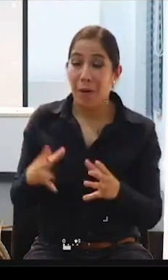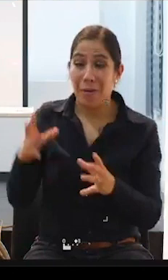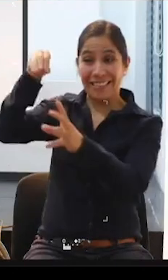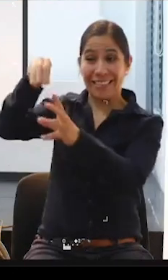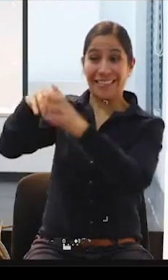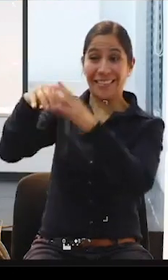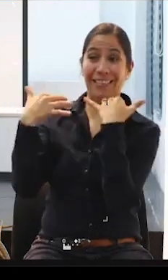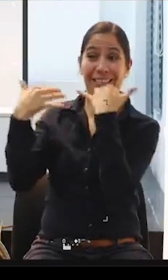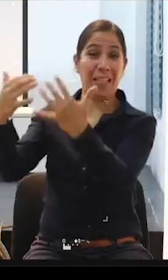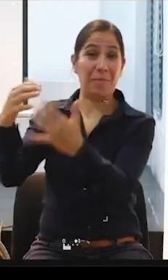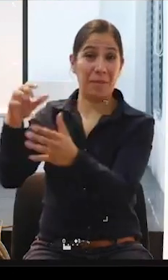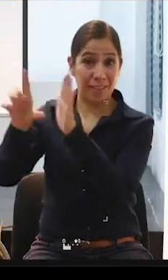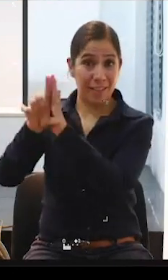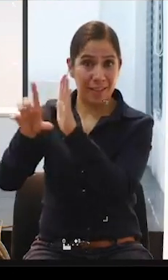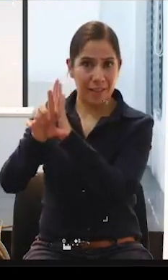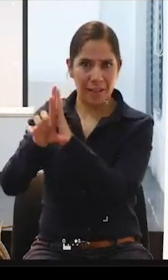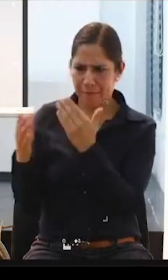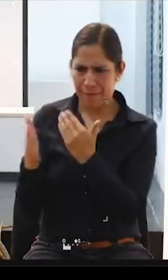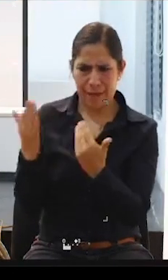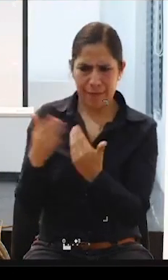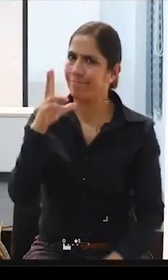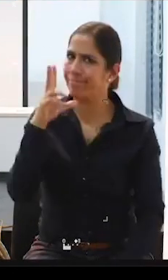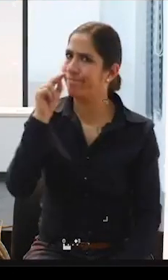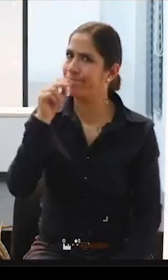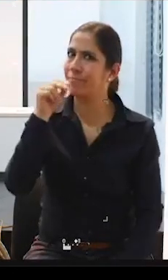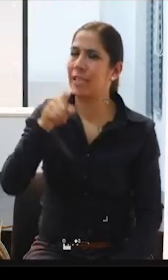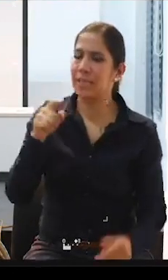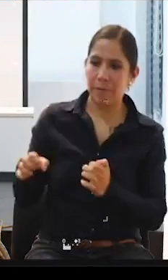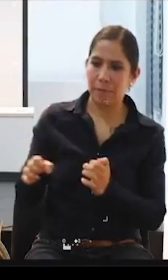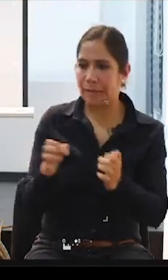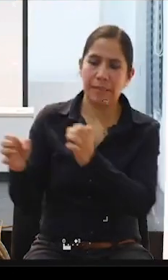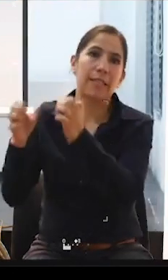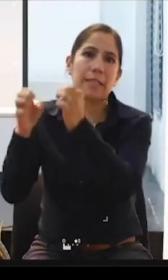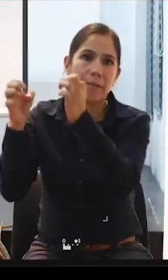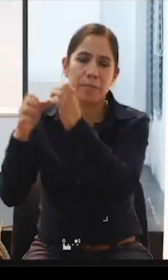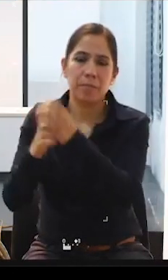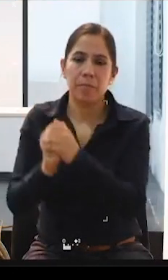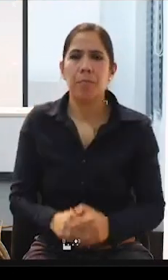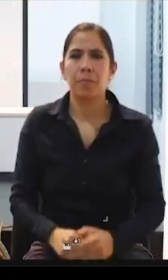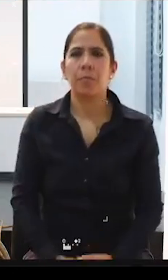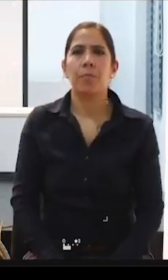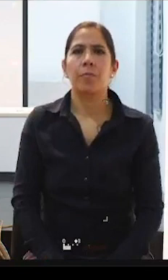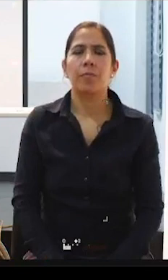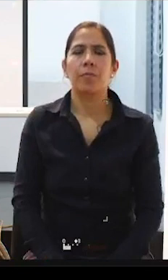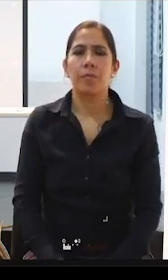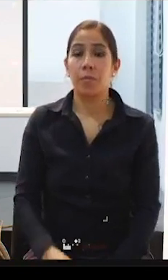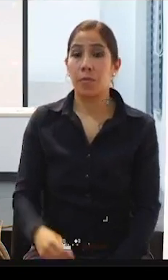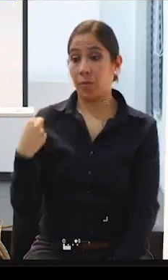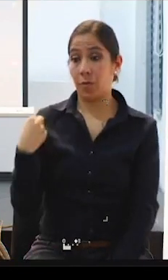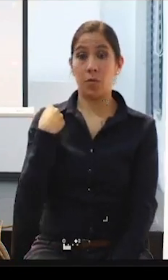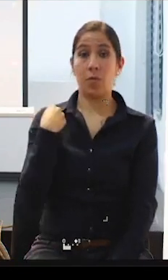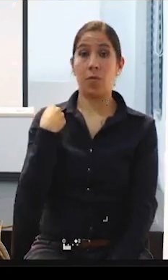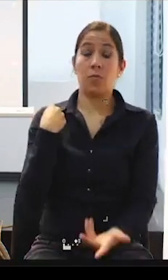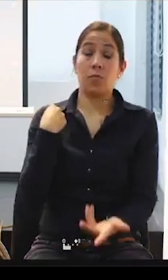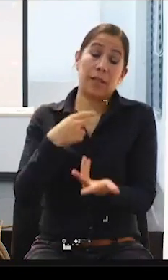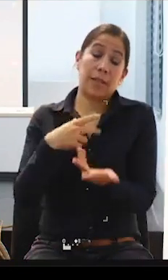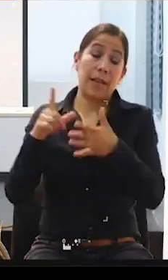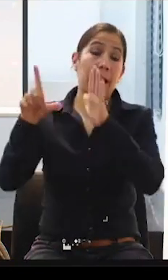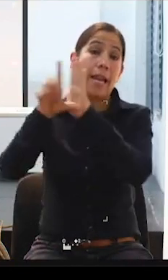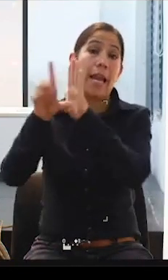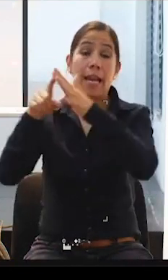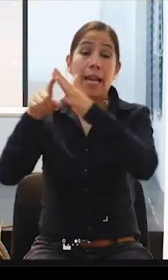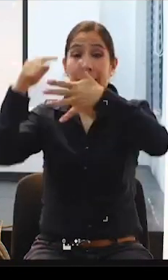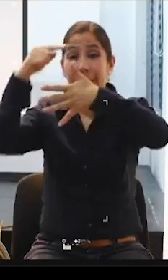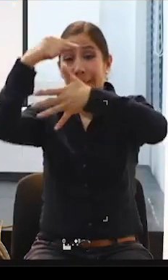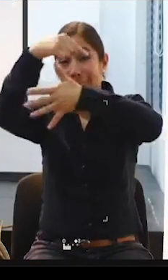en lugar de subir, ¿verdad?, o de bajar más bien a los primeros lugares, más bien subió a los últimos lugares, pero bueno, se hizo